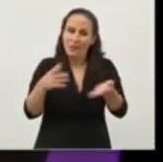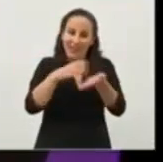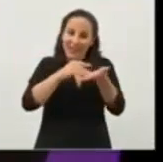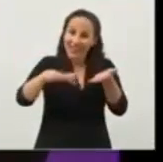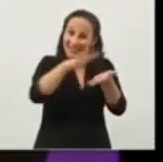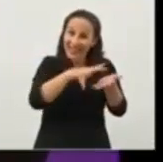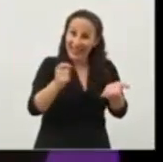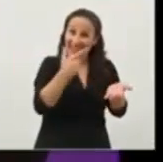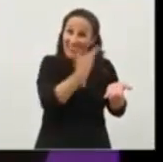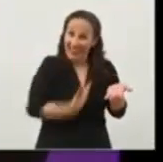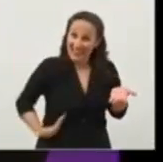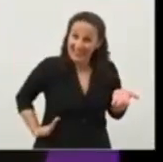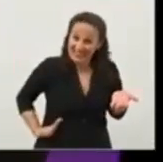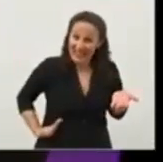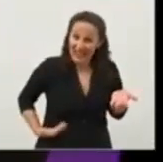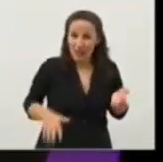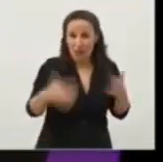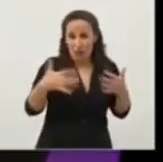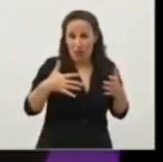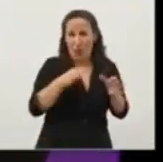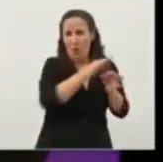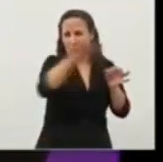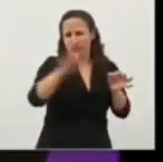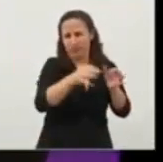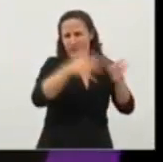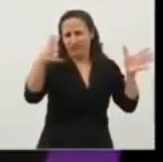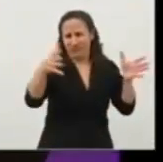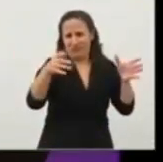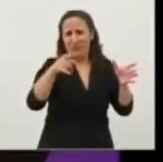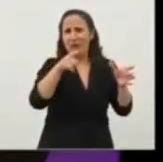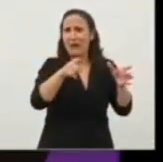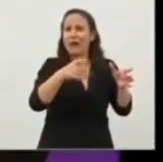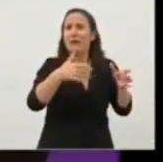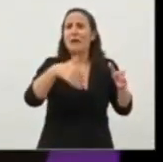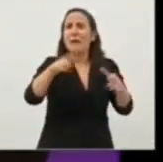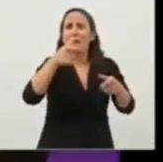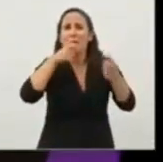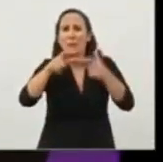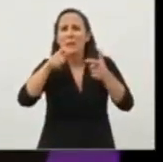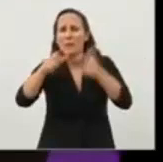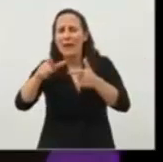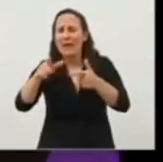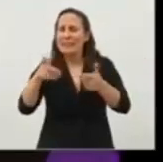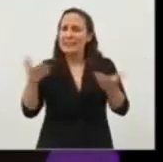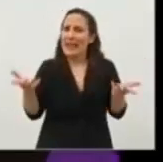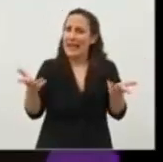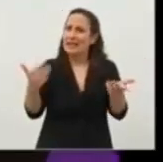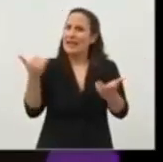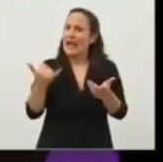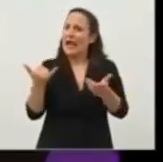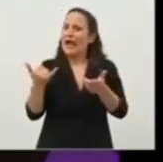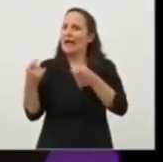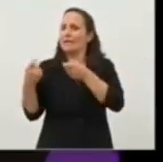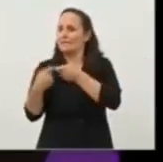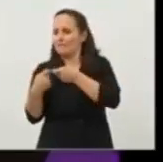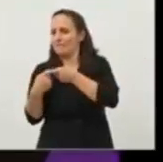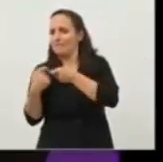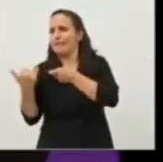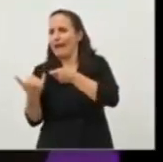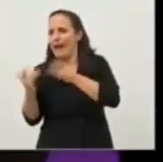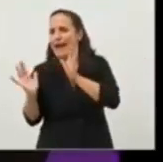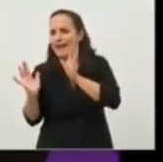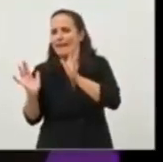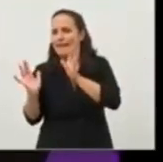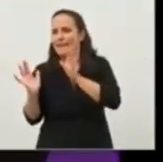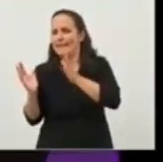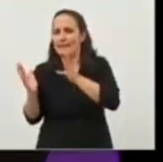públicas, más de 300, como decía, en 10 años, tuvo cómplices. Entonces la ciudad que hoy